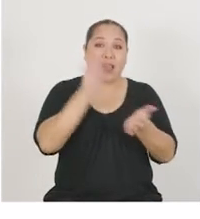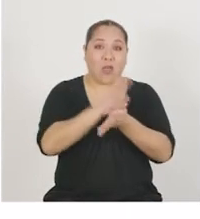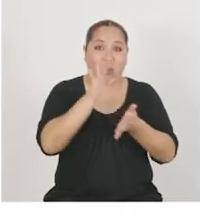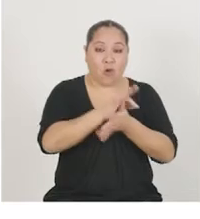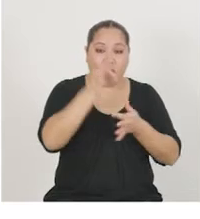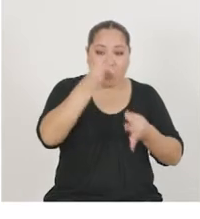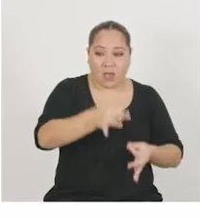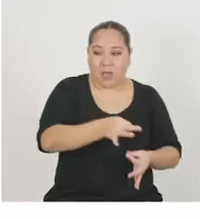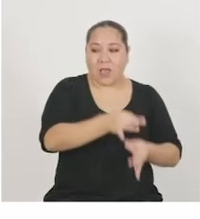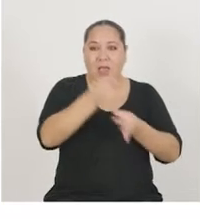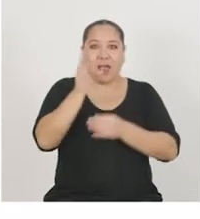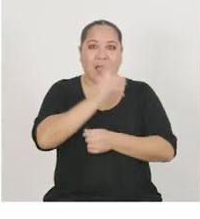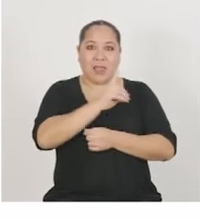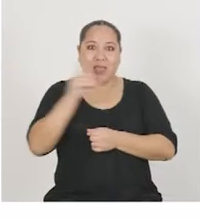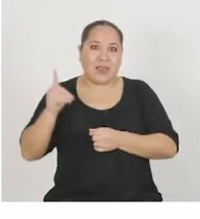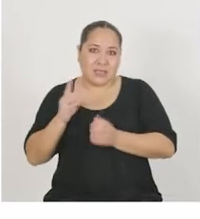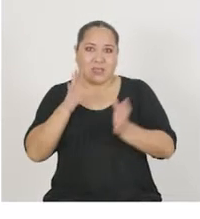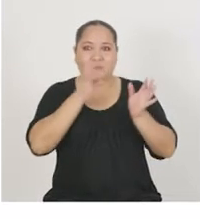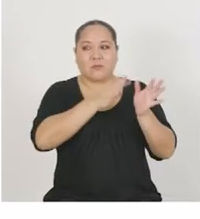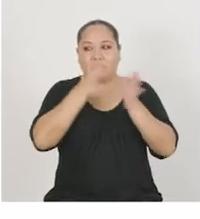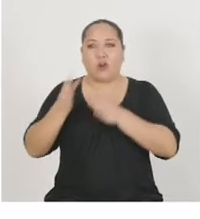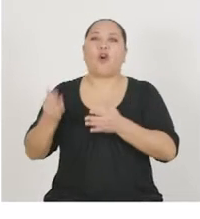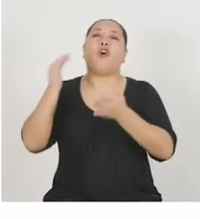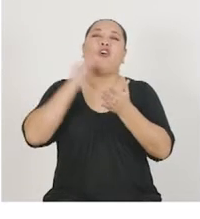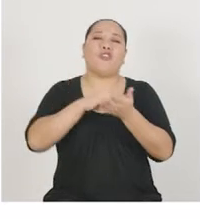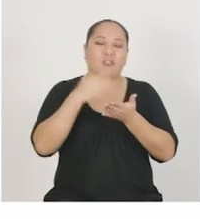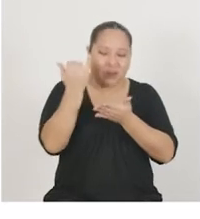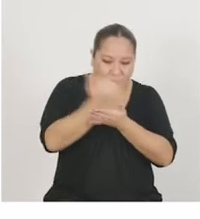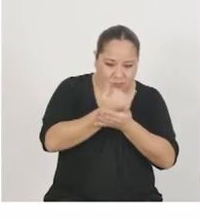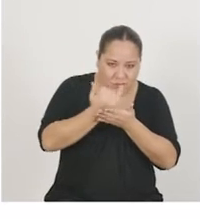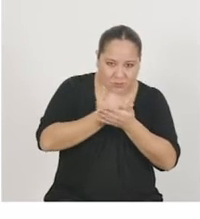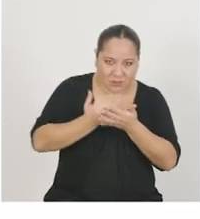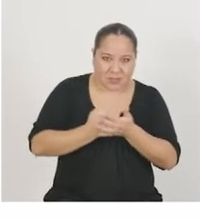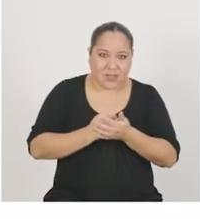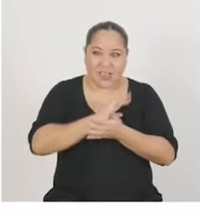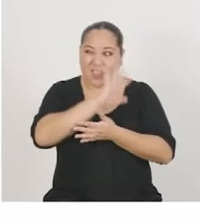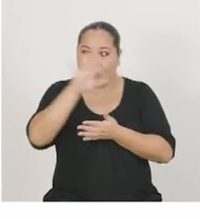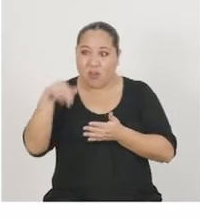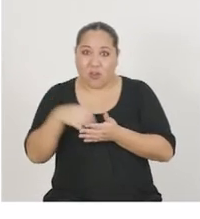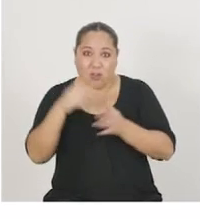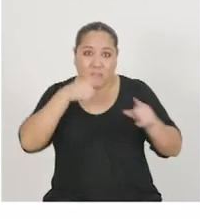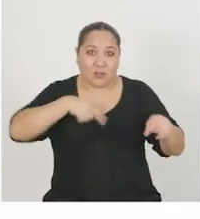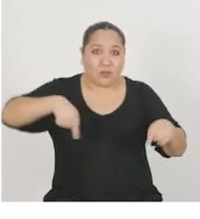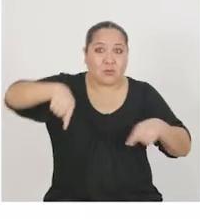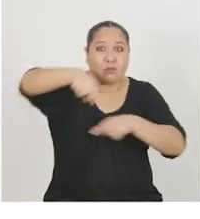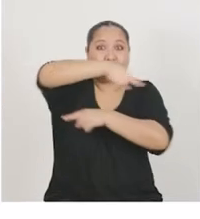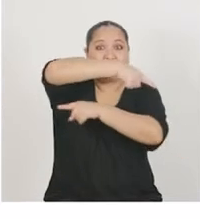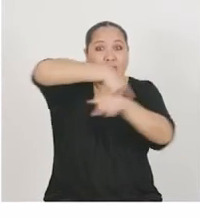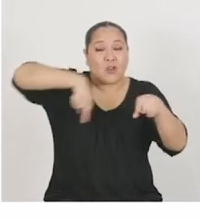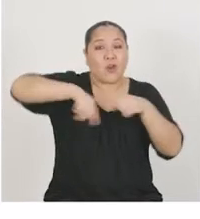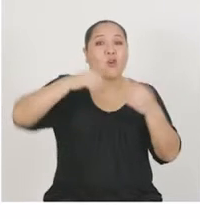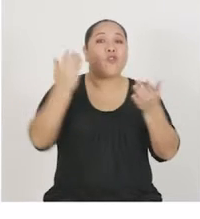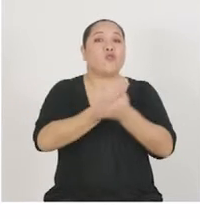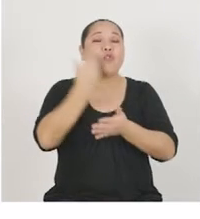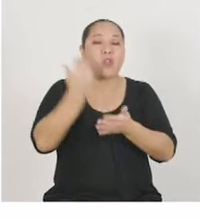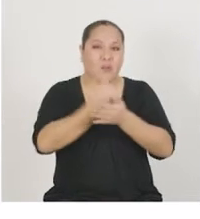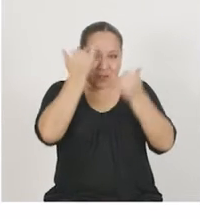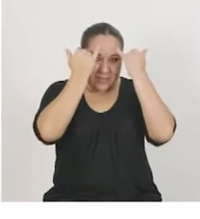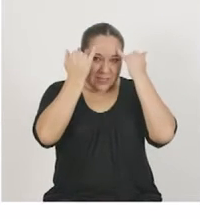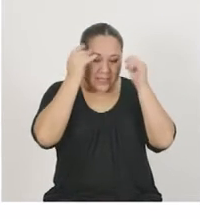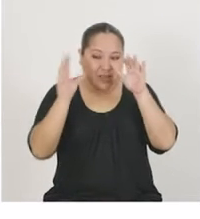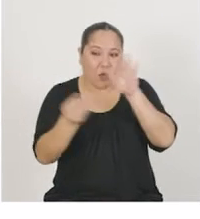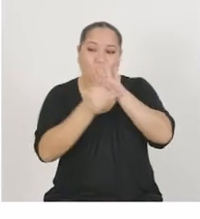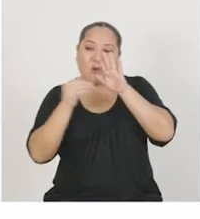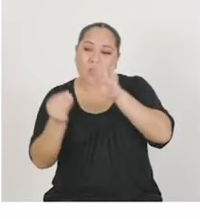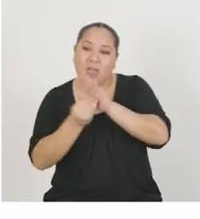nuevo la hoja a su compañero de la derecha y repitan el proceso. Hasta que todos hayan creado nuevas ideas o